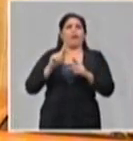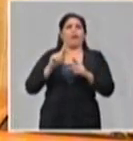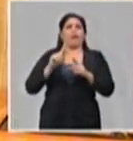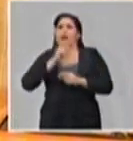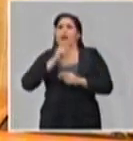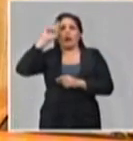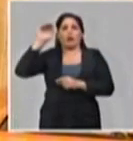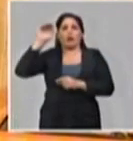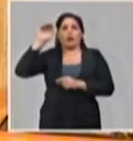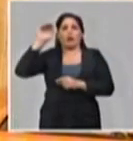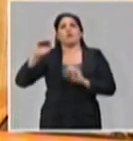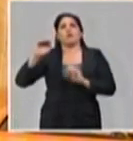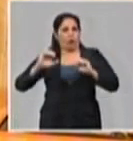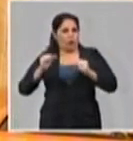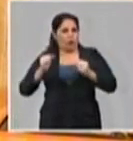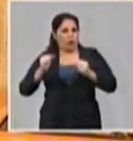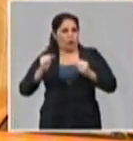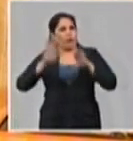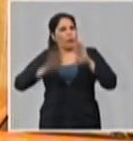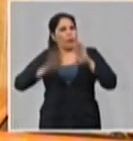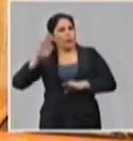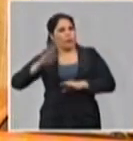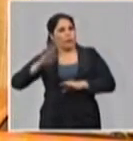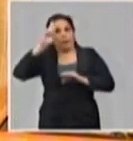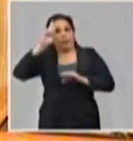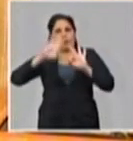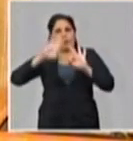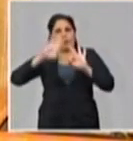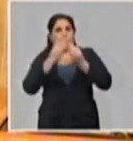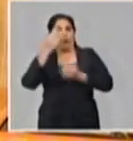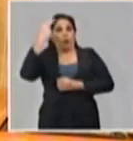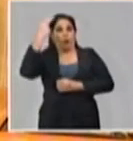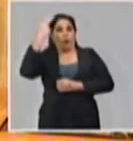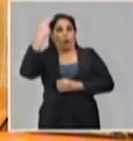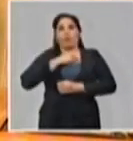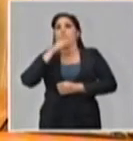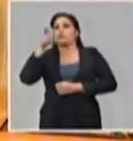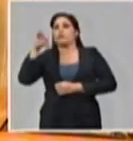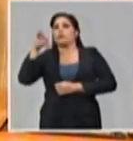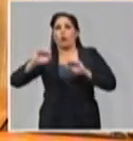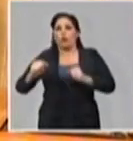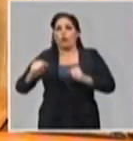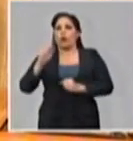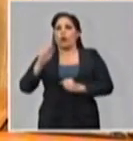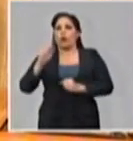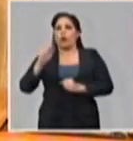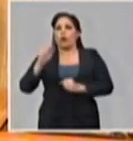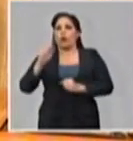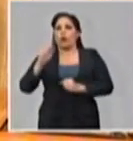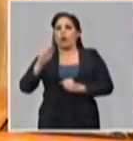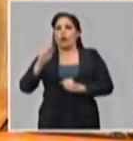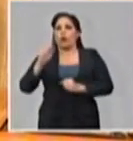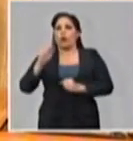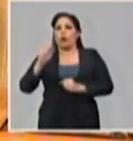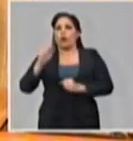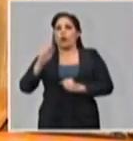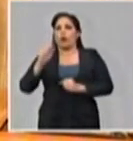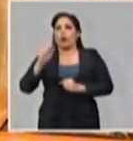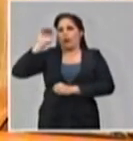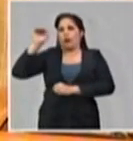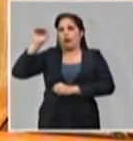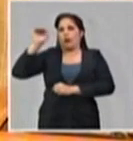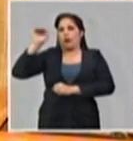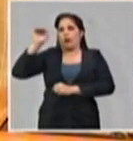sanitaria con el individuo cumpla estrictamente lo que se le está orientando y con eso todos los estados nos